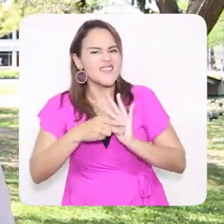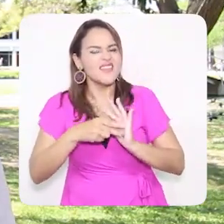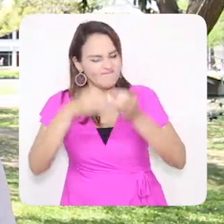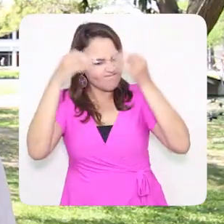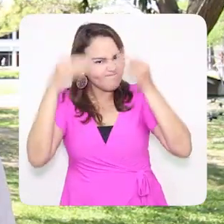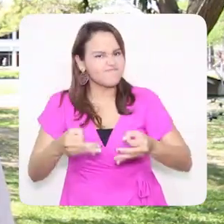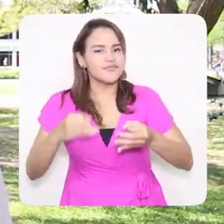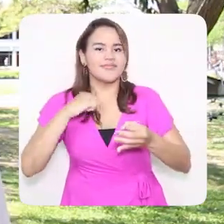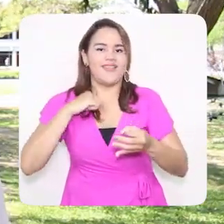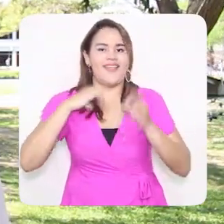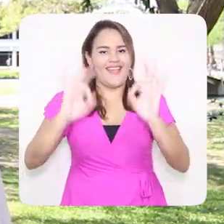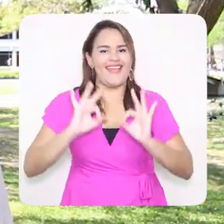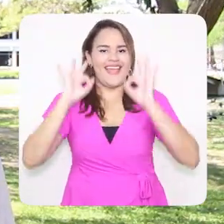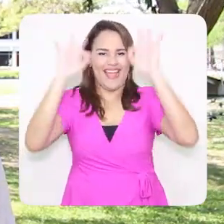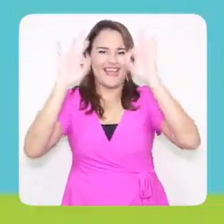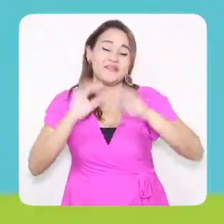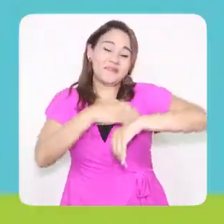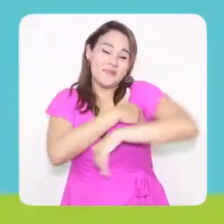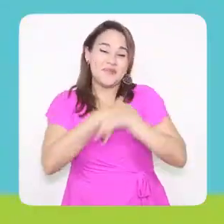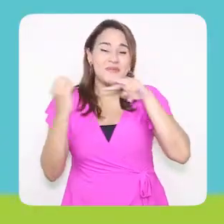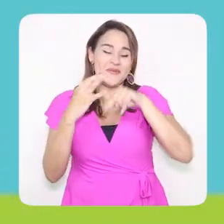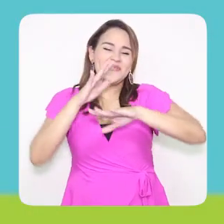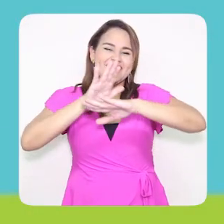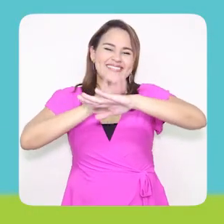establecido por el Ministerio de Educación.